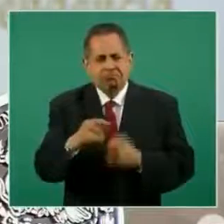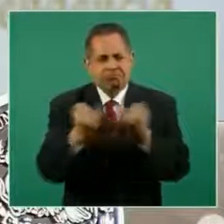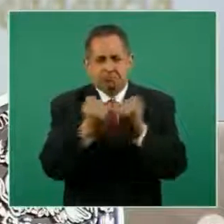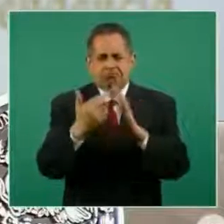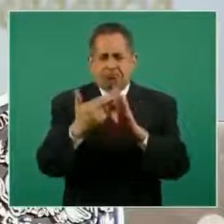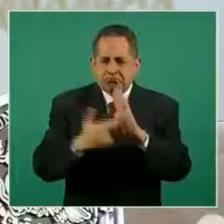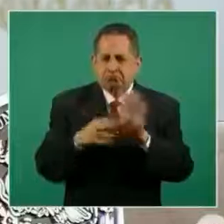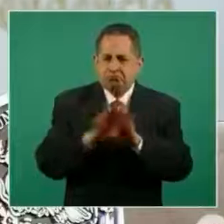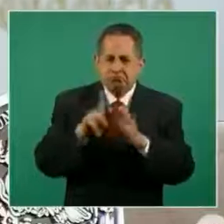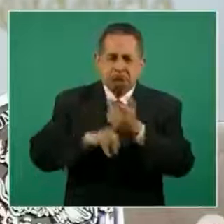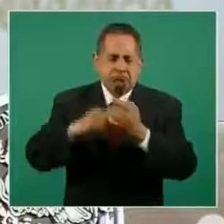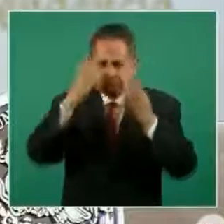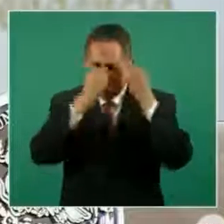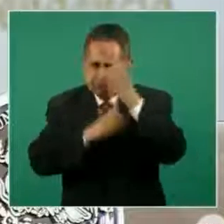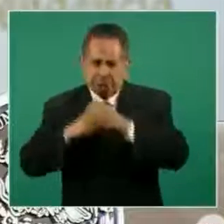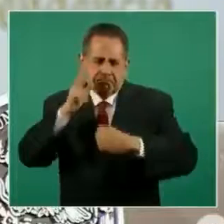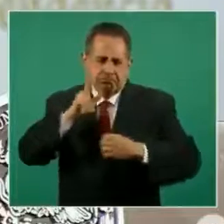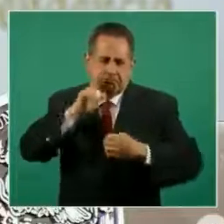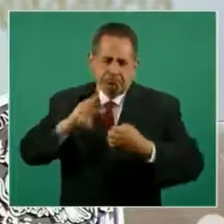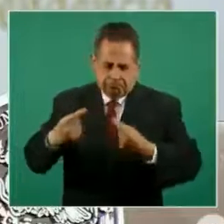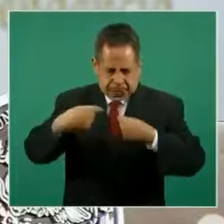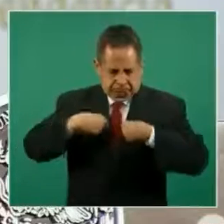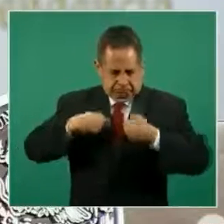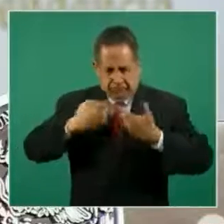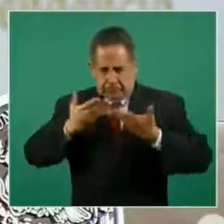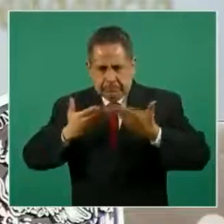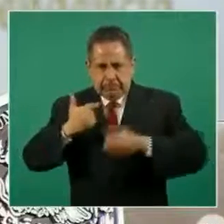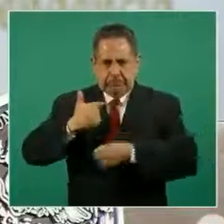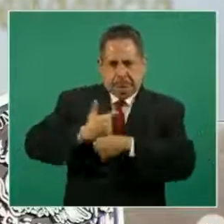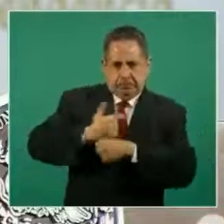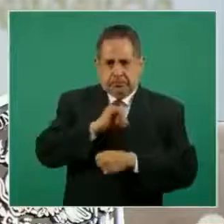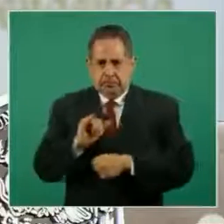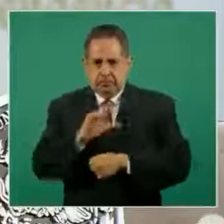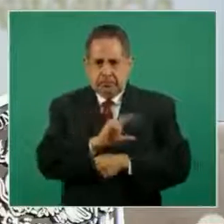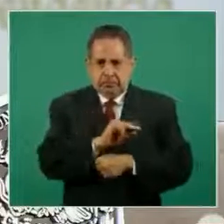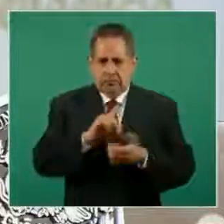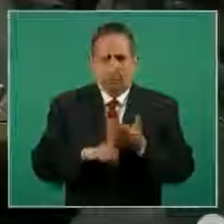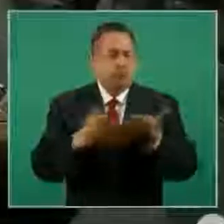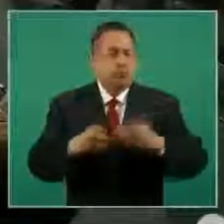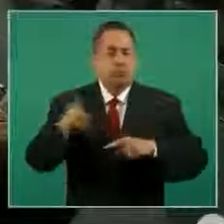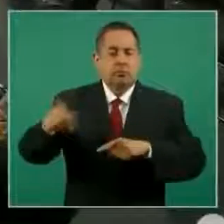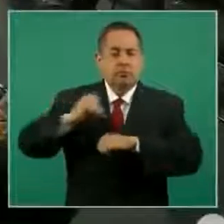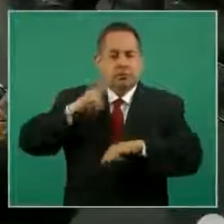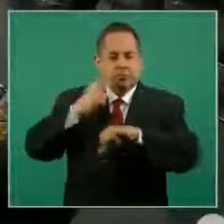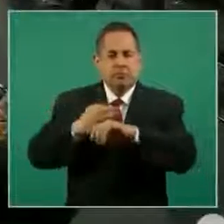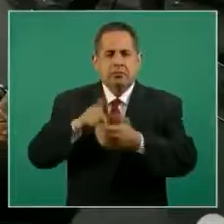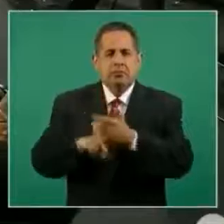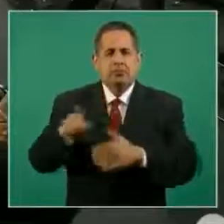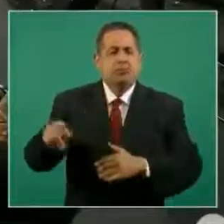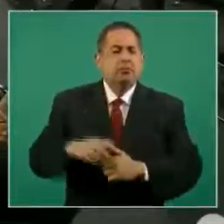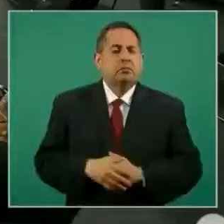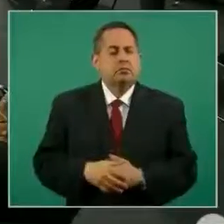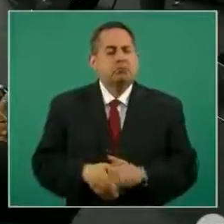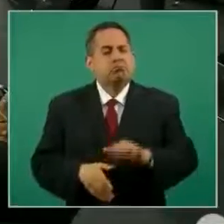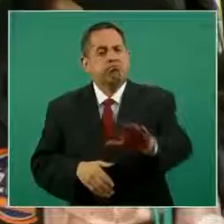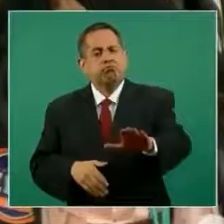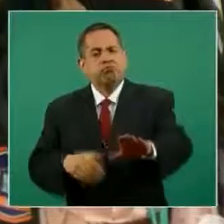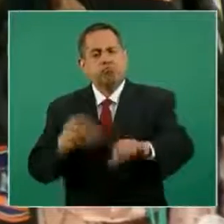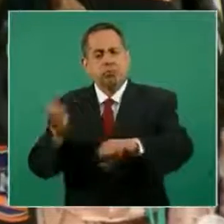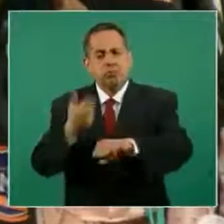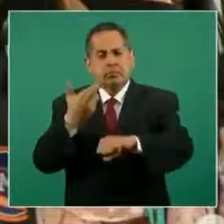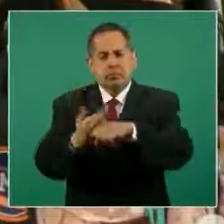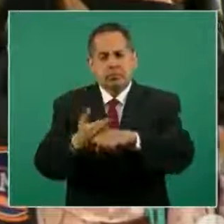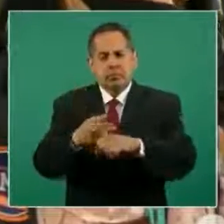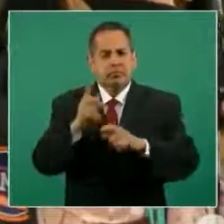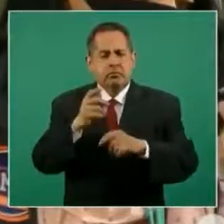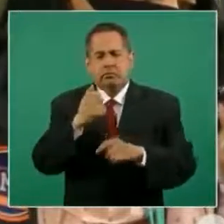indicaciones y el protocolo que nos va a indicar el equipo del sector. Cuando dicen que el presidente está en su